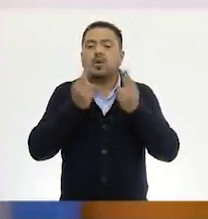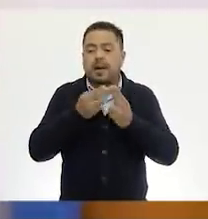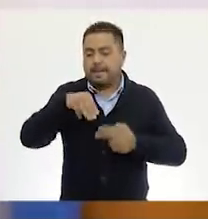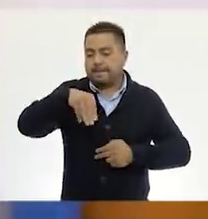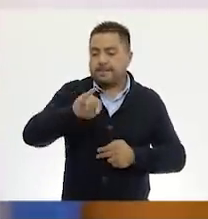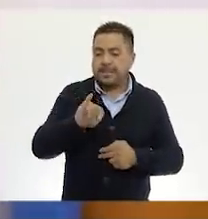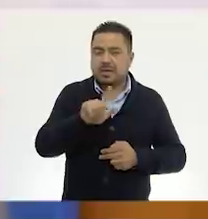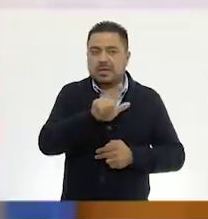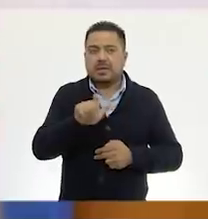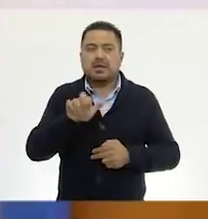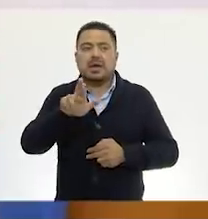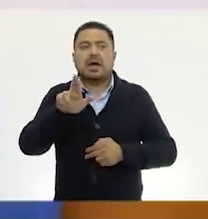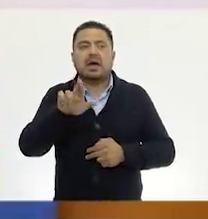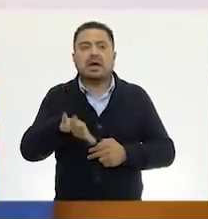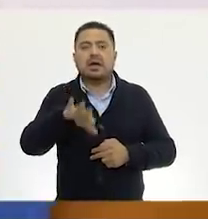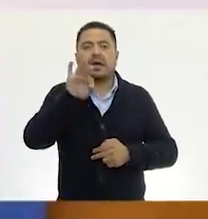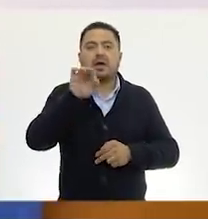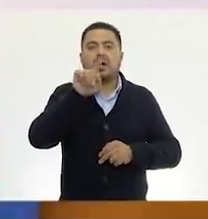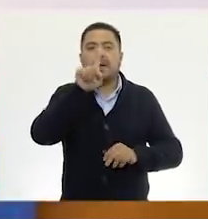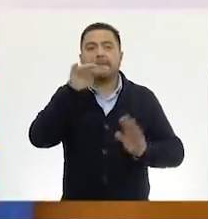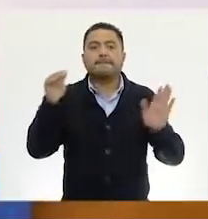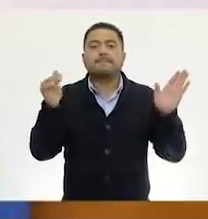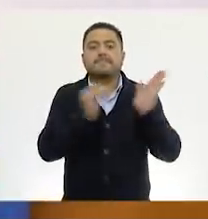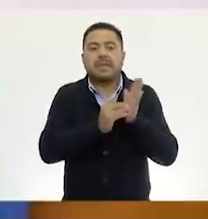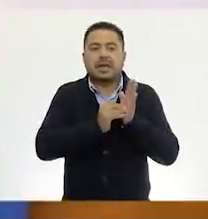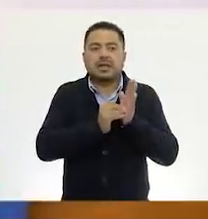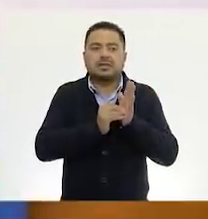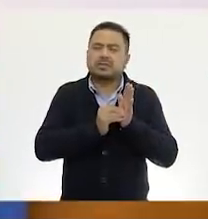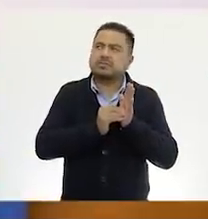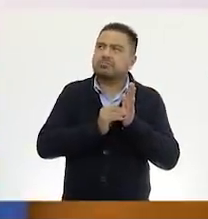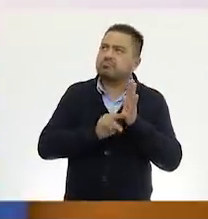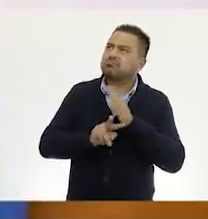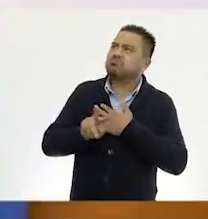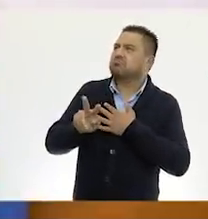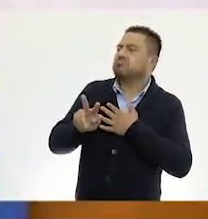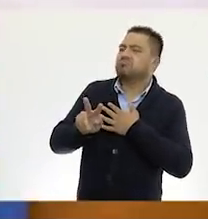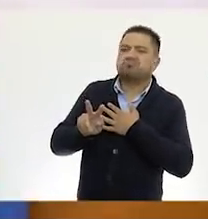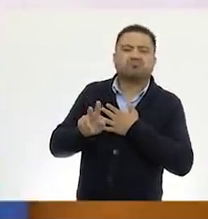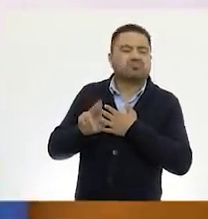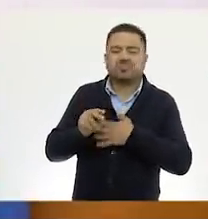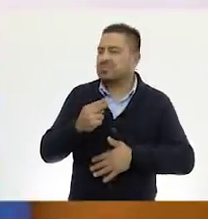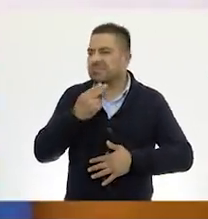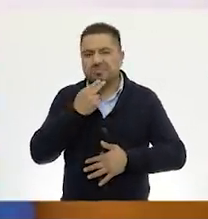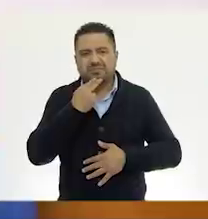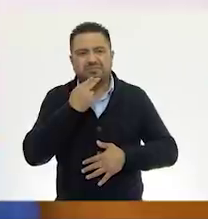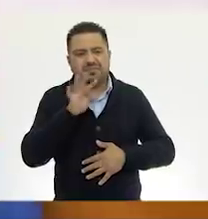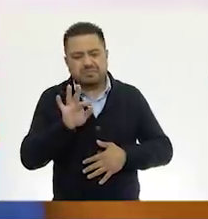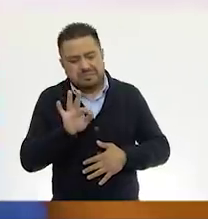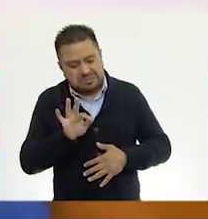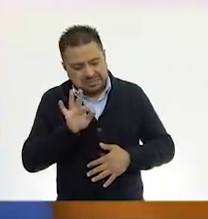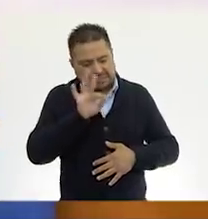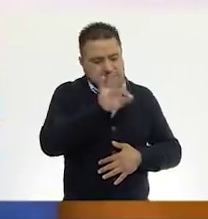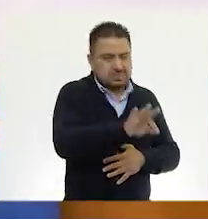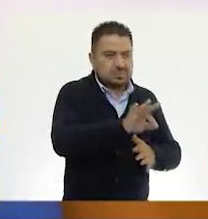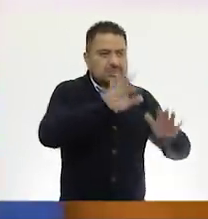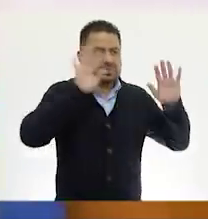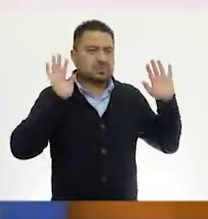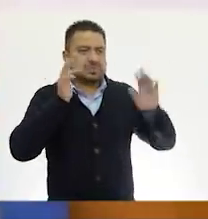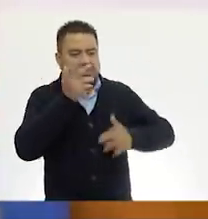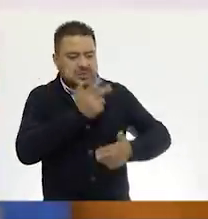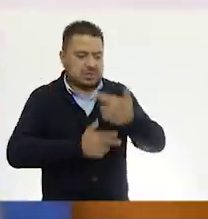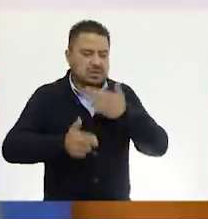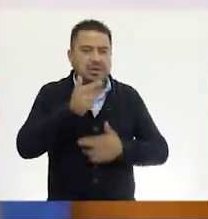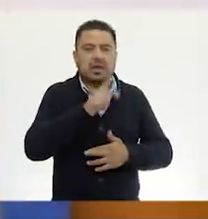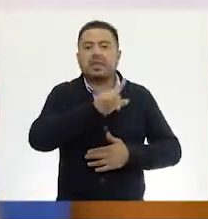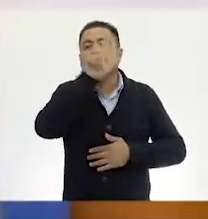millar y me salió el número mil. ¿Me ayuda? No. No. Entonces, las vamos a regresar. Muy bien.